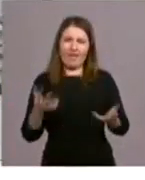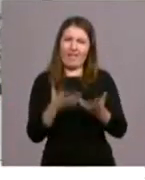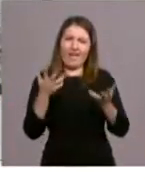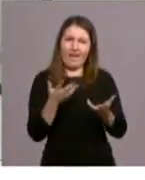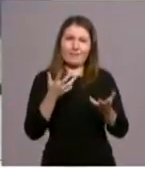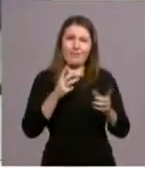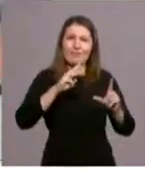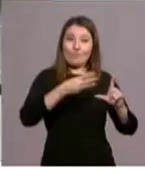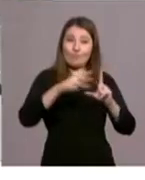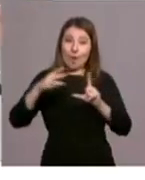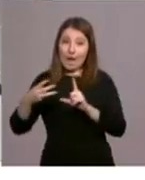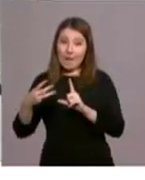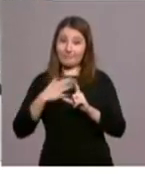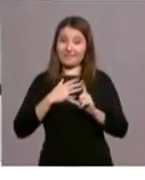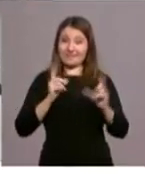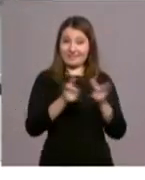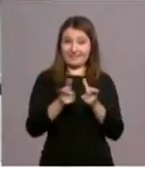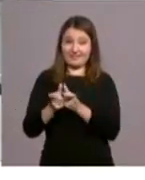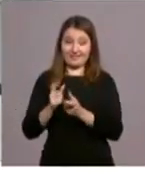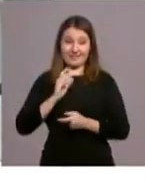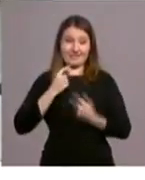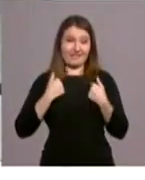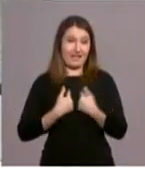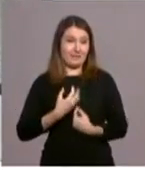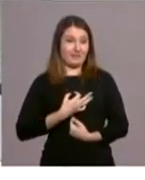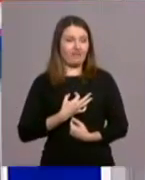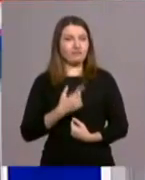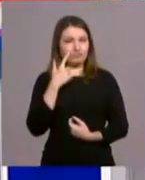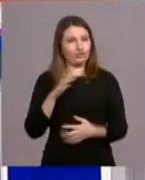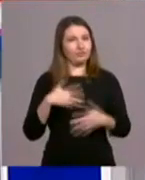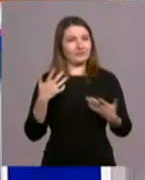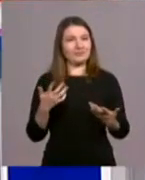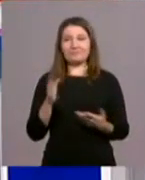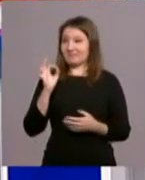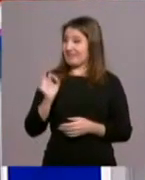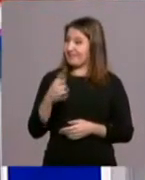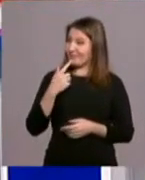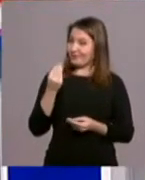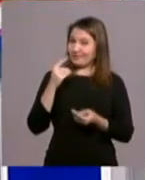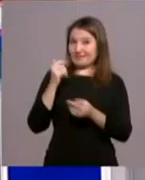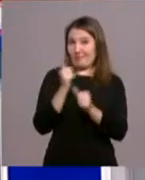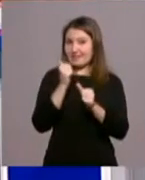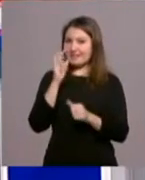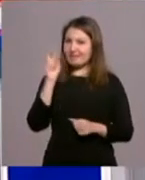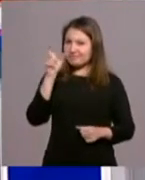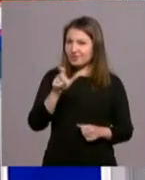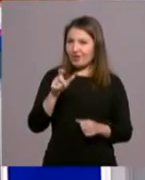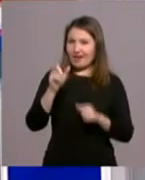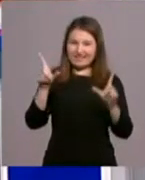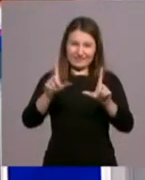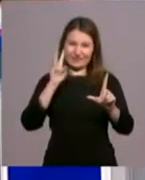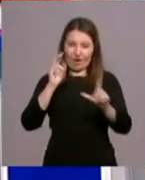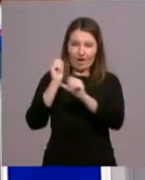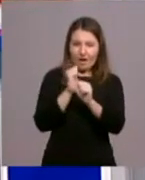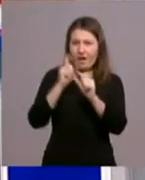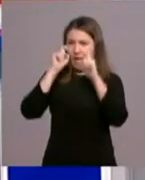las hermandades y esta sorpresa... Además que tú cuando los ves esos días de Semana Santa, hay muchos de ellos llorando y el fervor